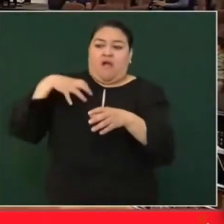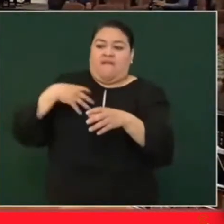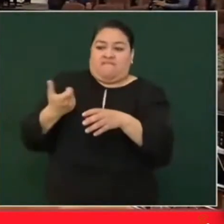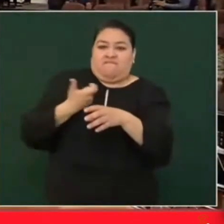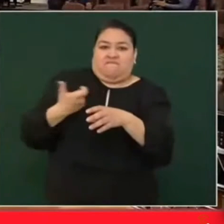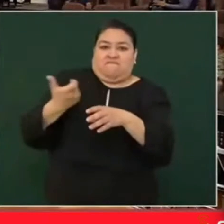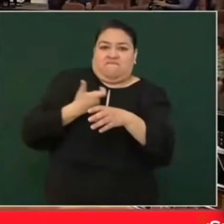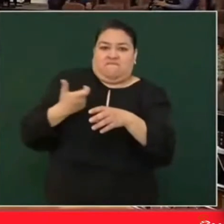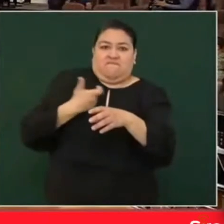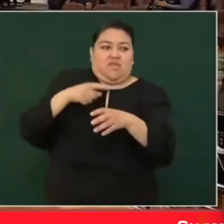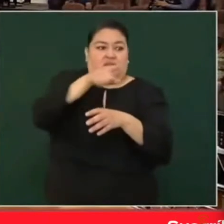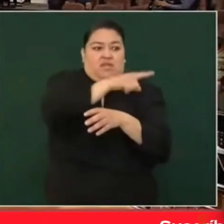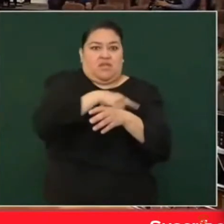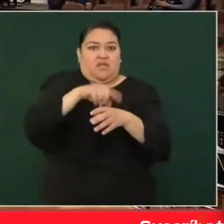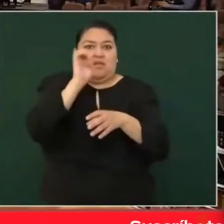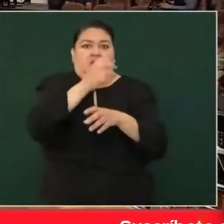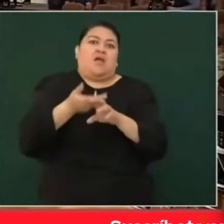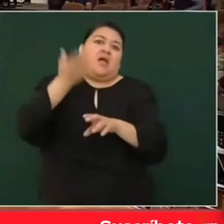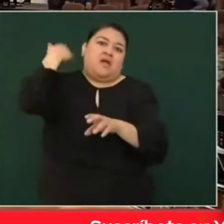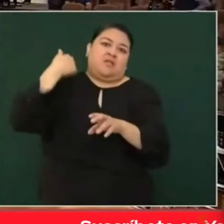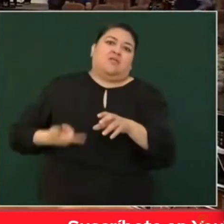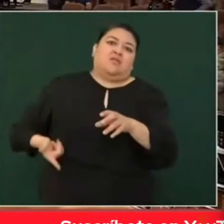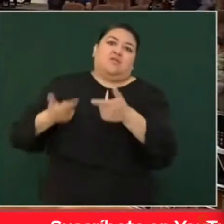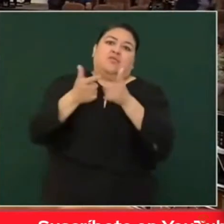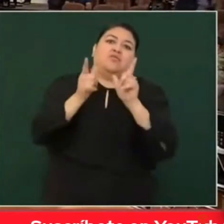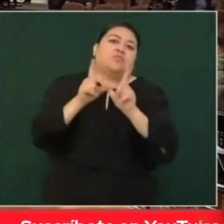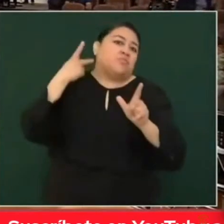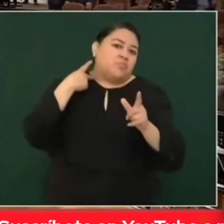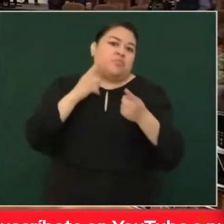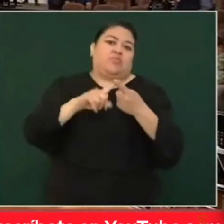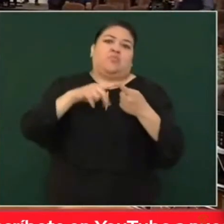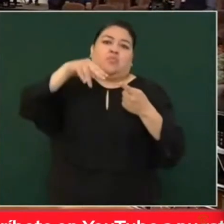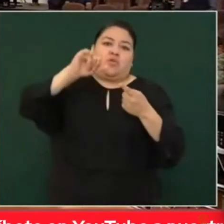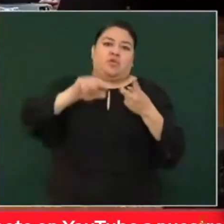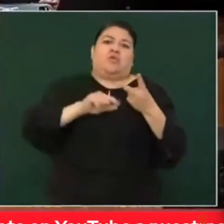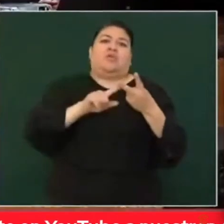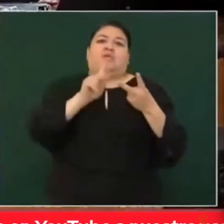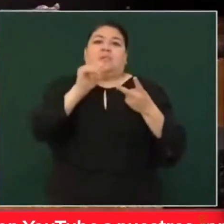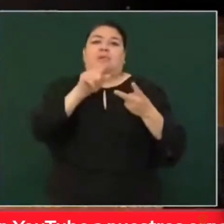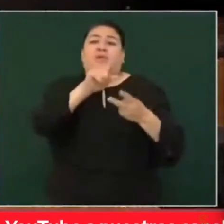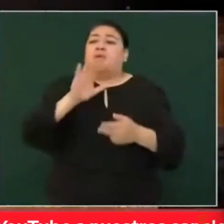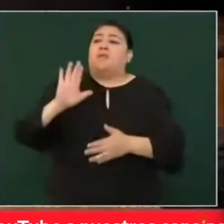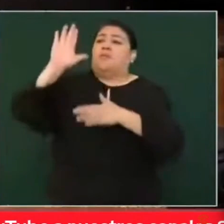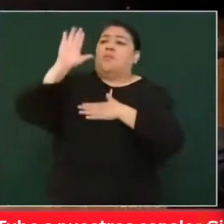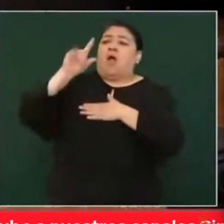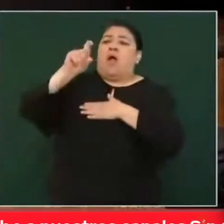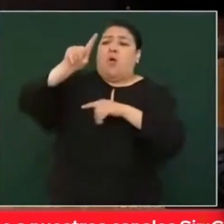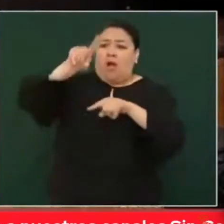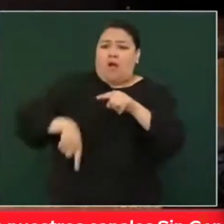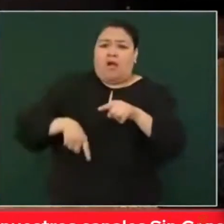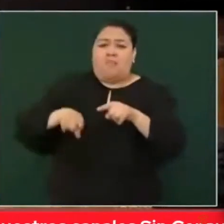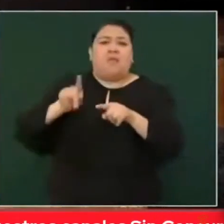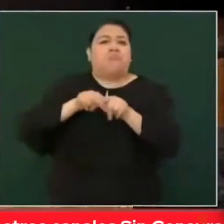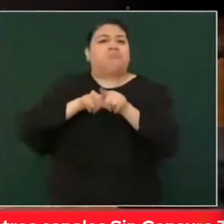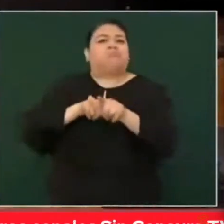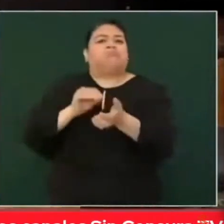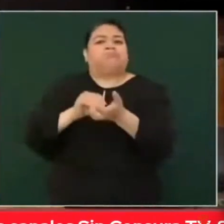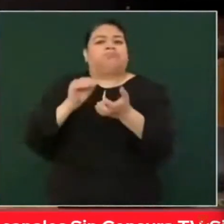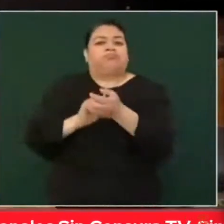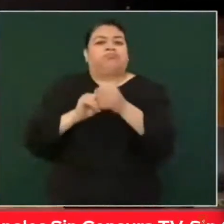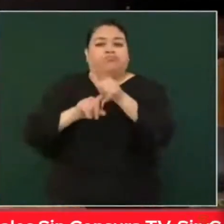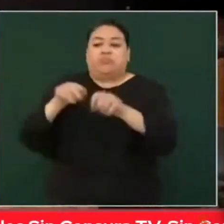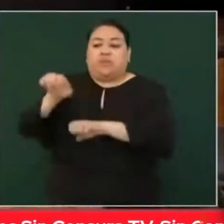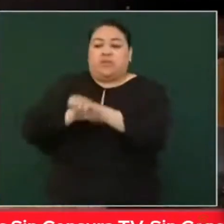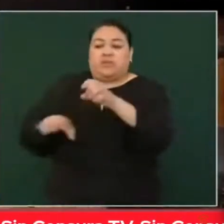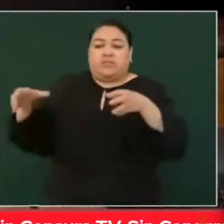sentimiento de los poblados, gobiernos de Morena, gobiernos del PAN, promesas y campañas que no se han cumplido para explicar, parece que la